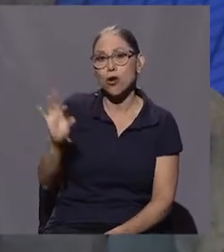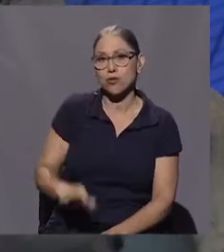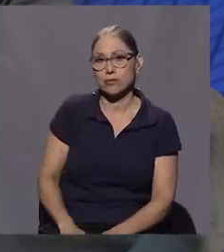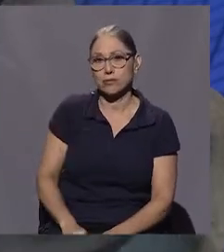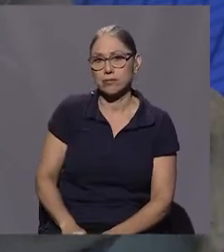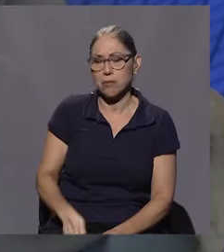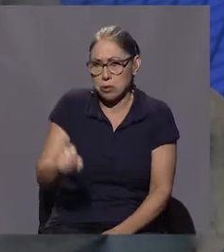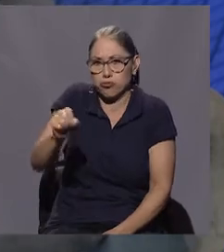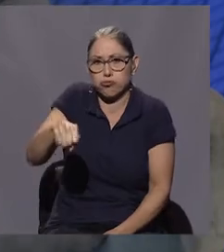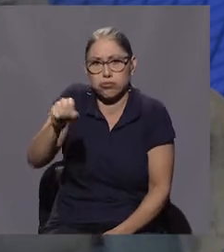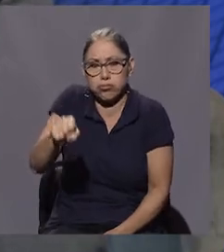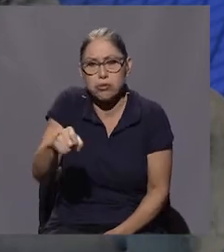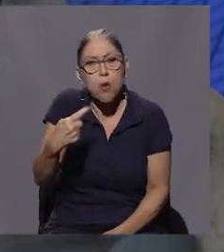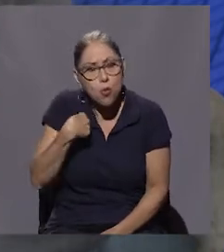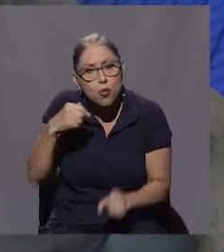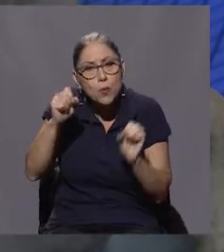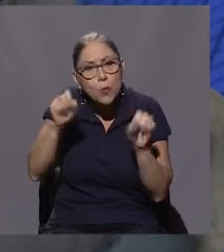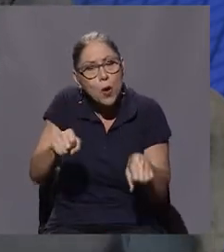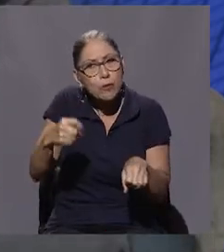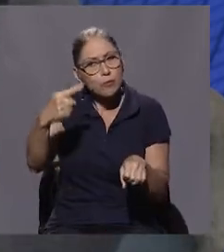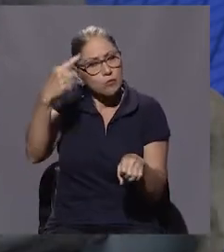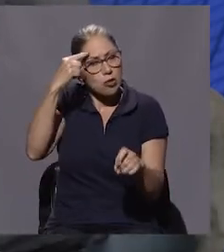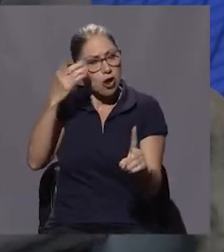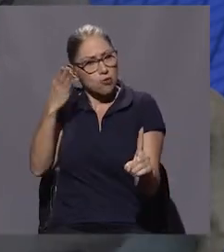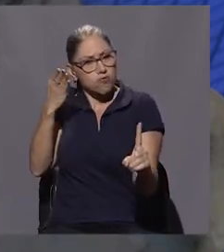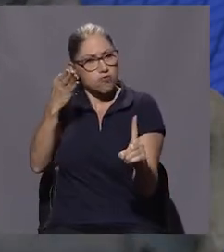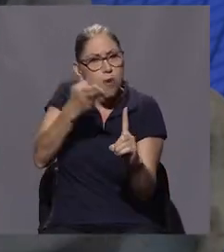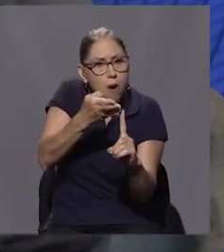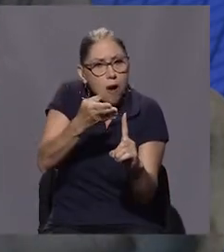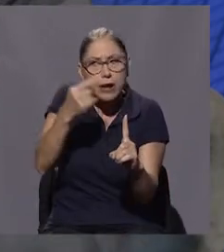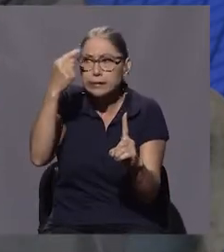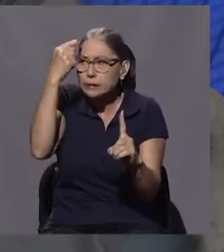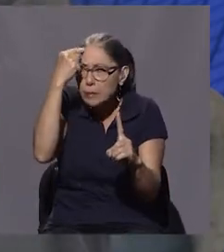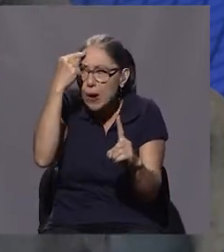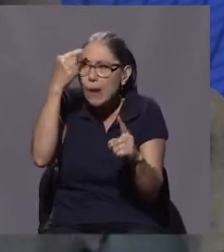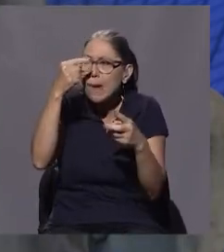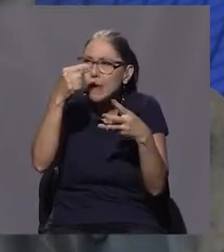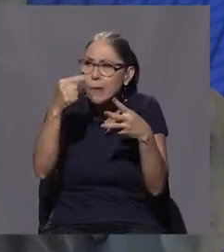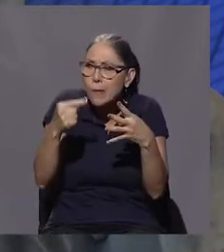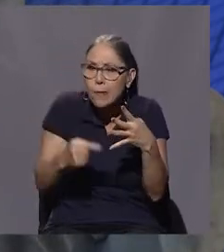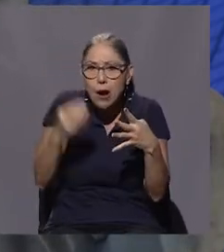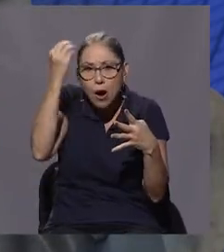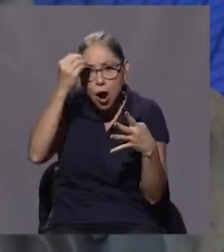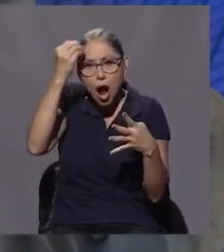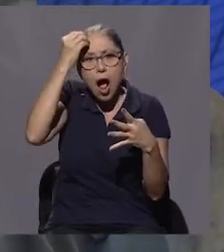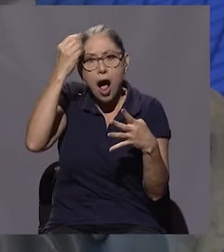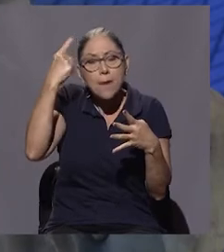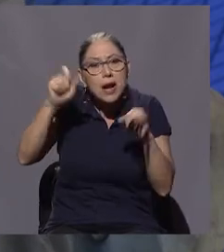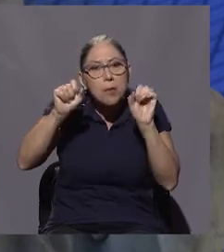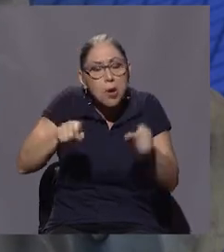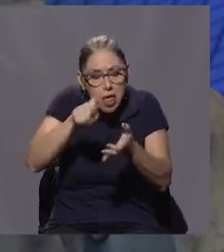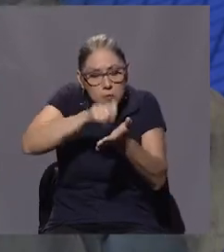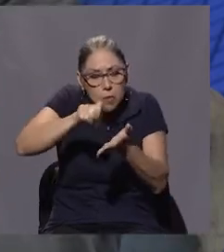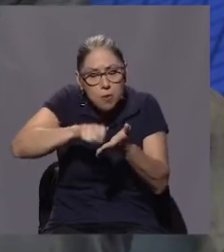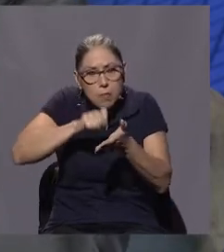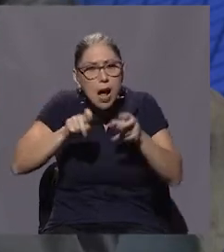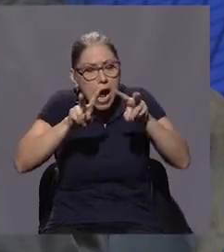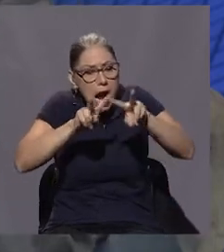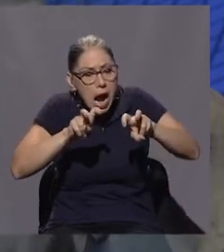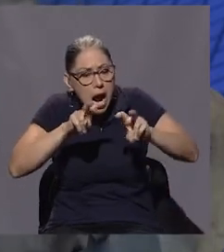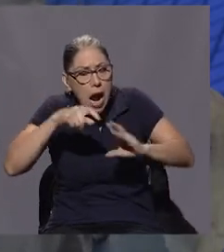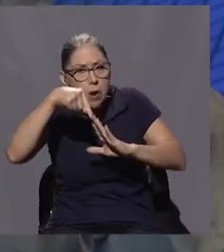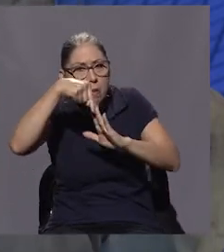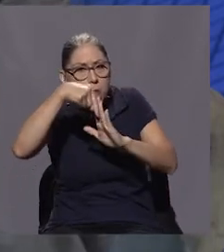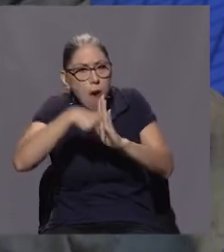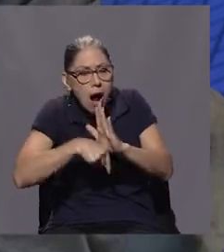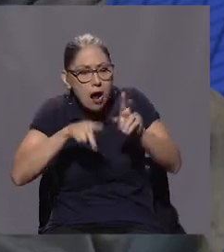sí, uno puede tener los instrumentos objetivos para hacer el análisis, pero no puede dejar de lado que hay